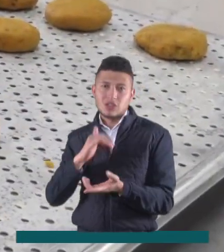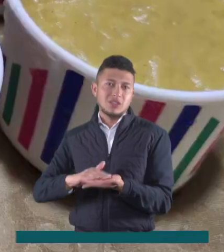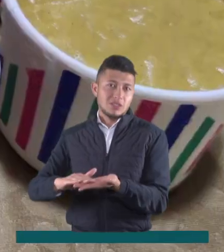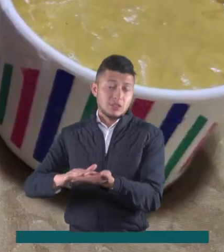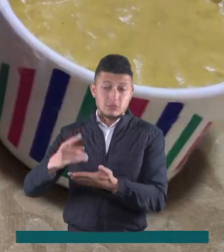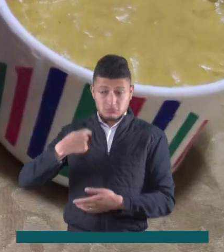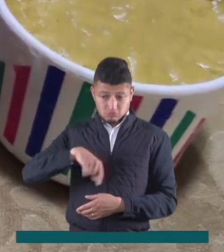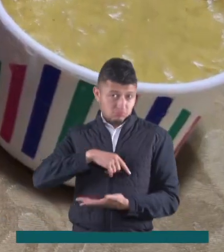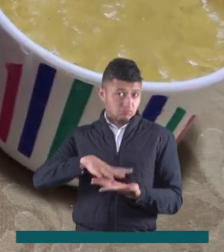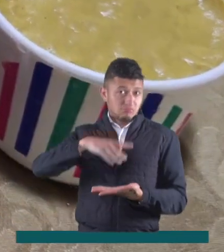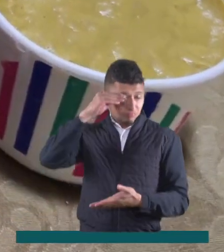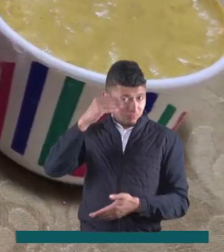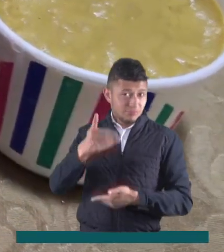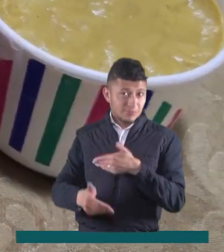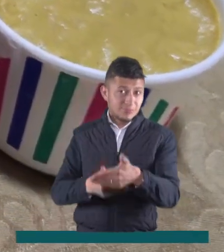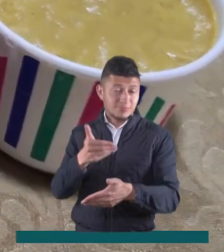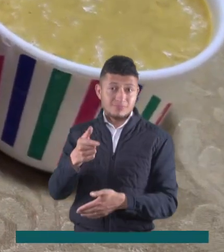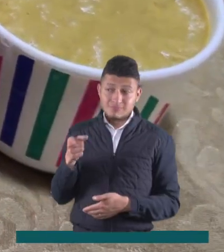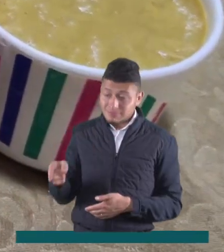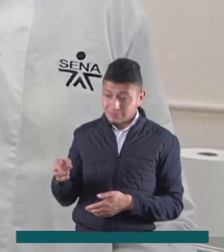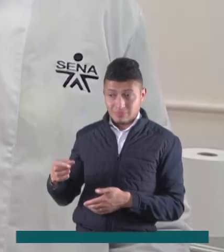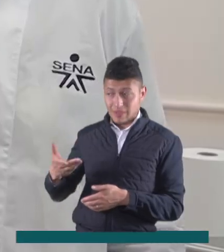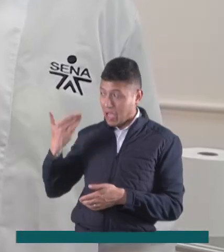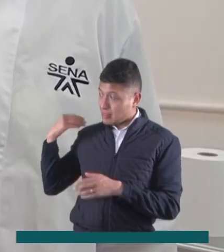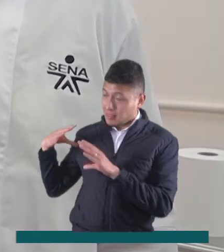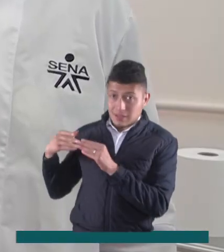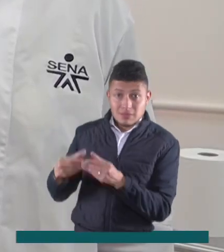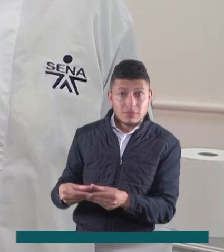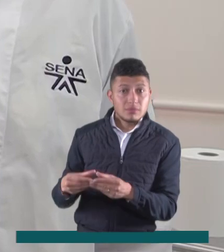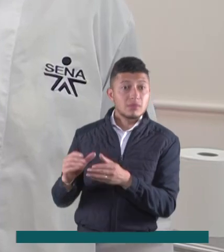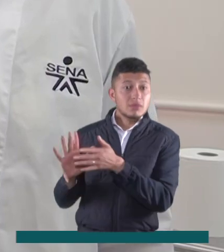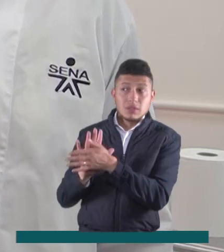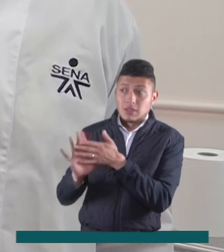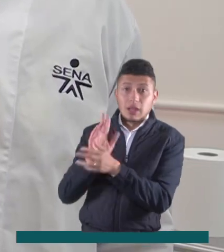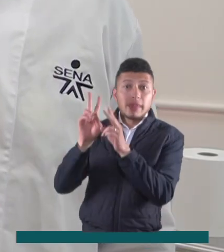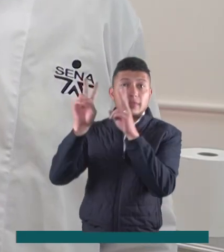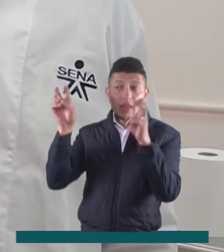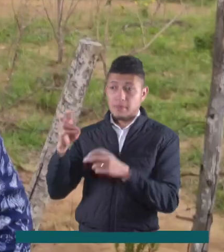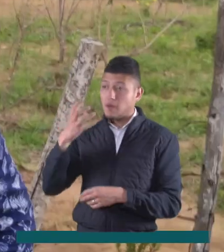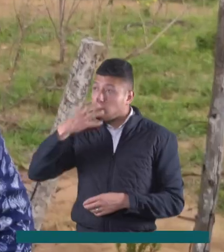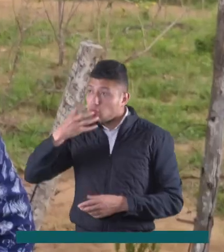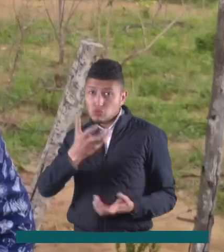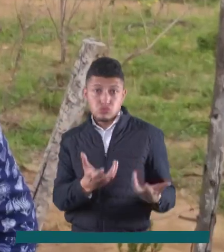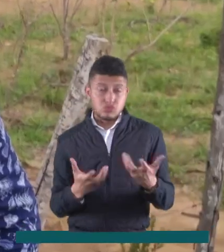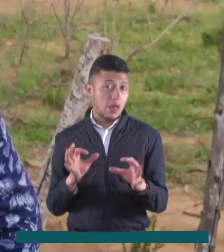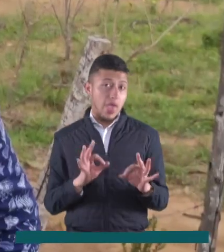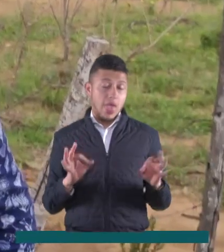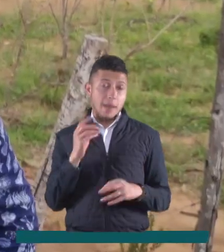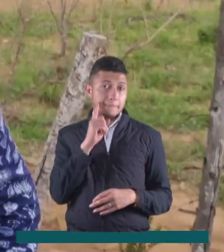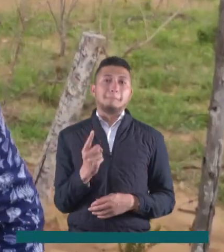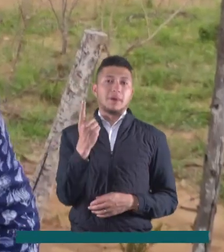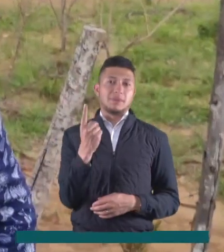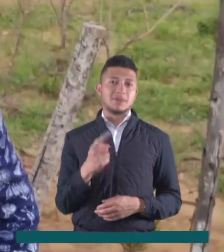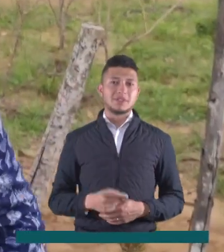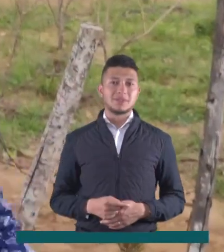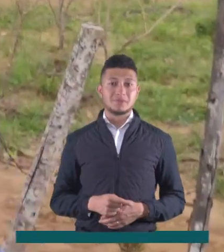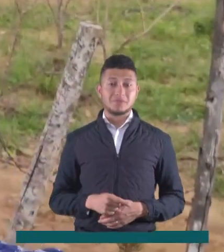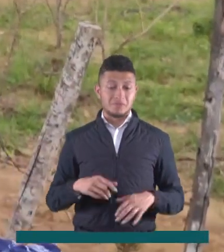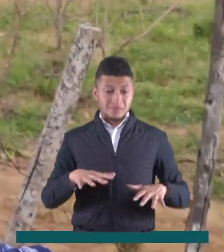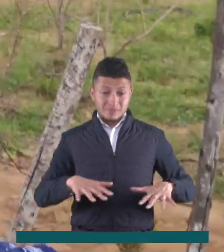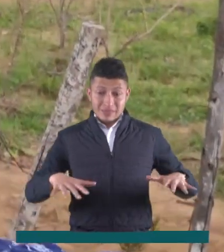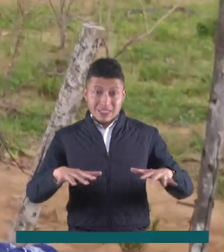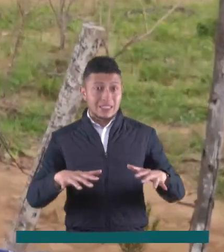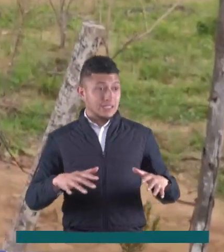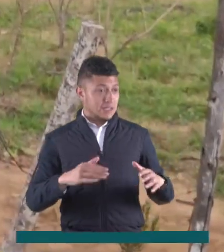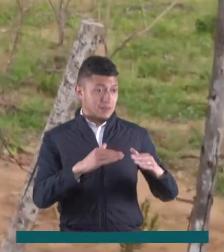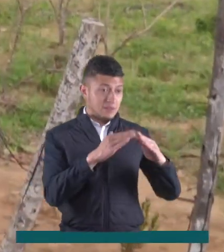¿Sí? Estamos aprendiendo porque como te decía no hay antecedentes de la fabricación de productos a base de moriche. Elaboración de artesanías, techo para vivienda y